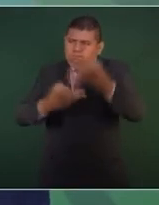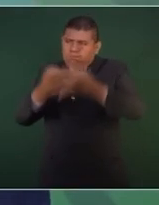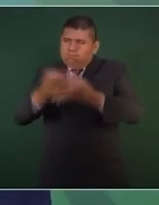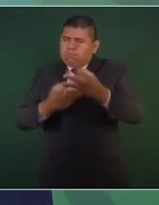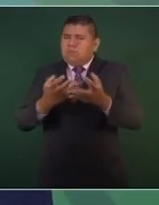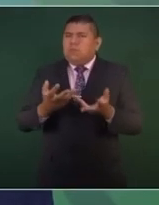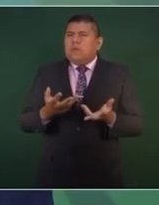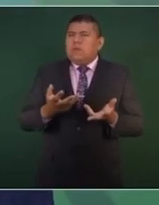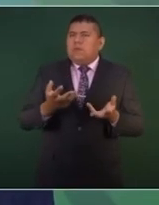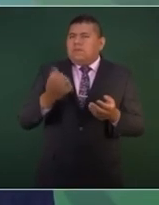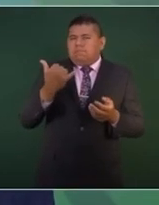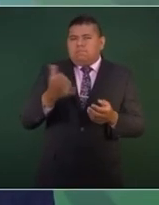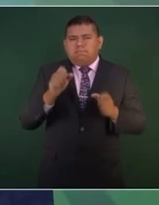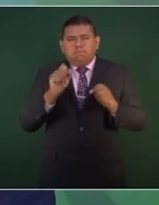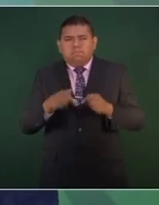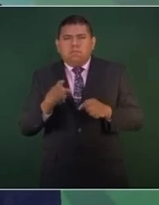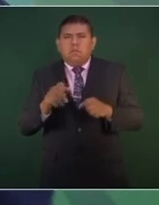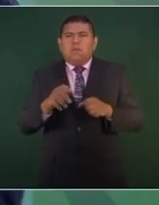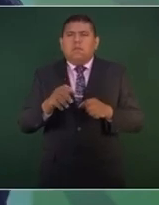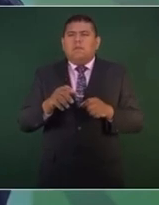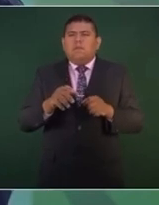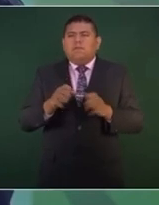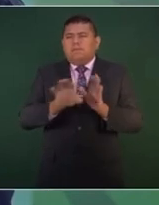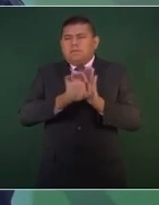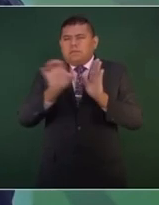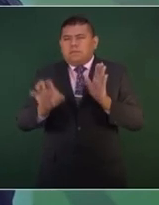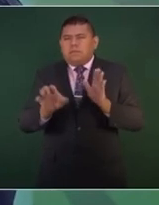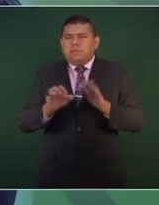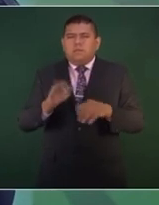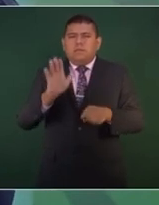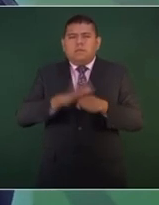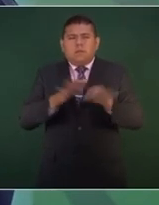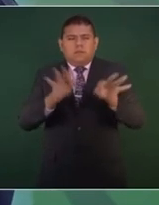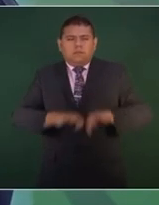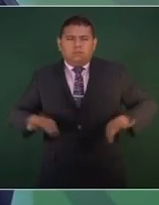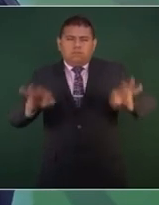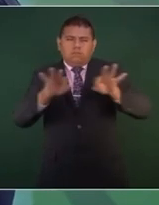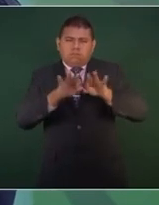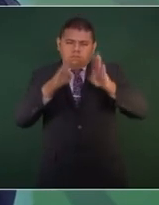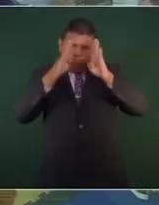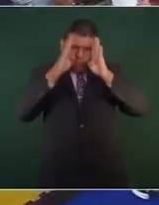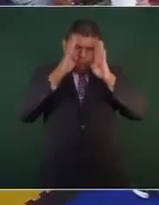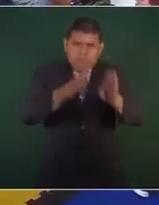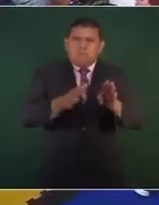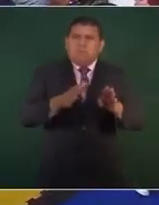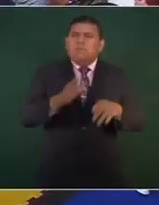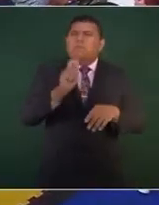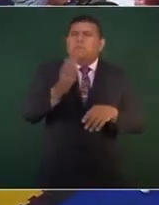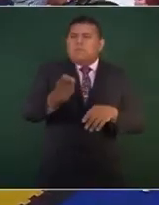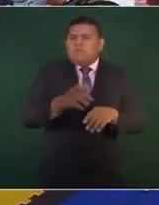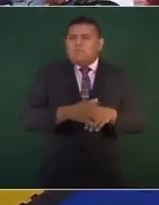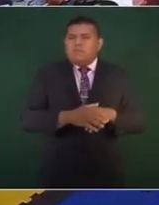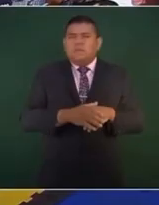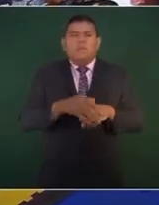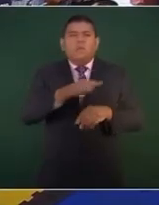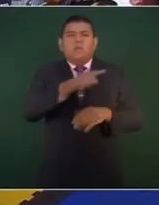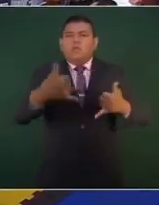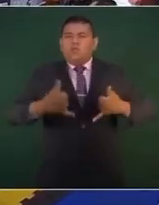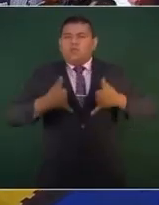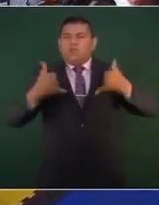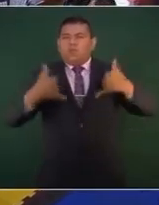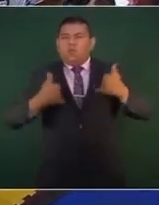se le está dando prioridad a la búsqueda de los jóvenes.